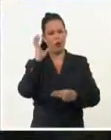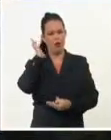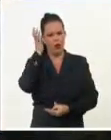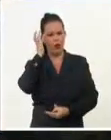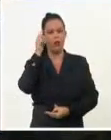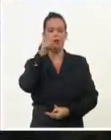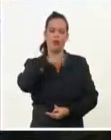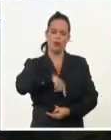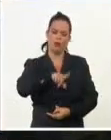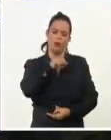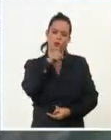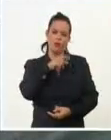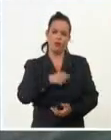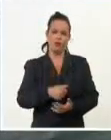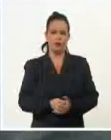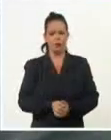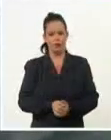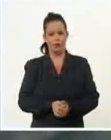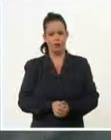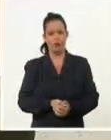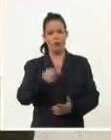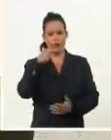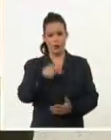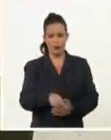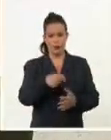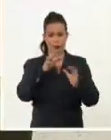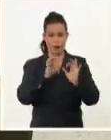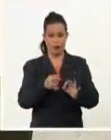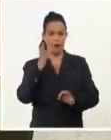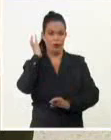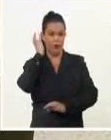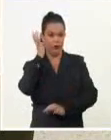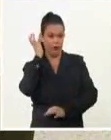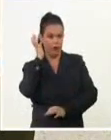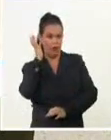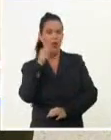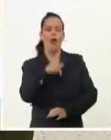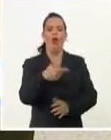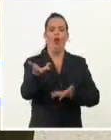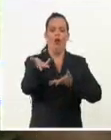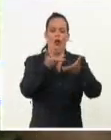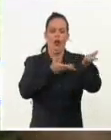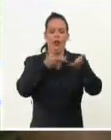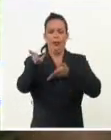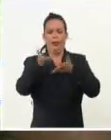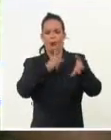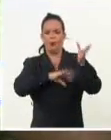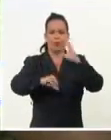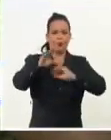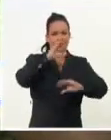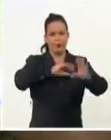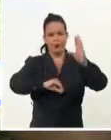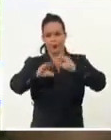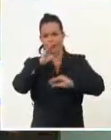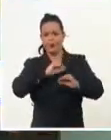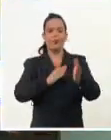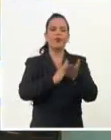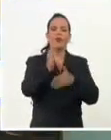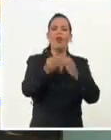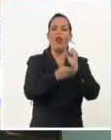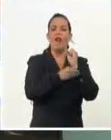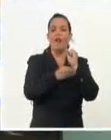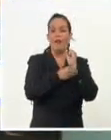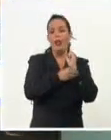Este escenario virtual se convirtió desde ya en un espacio de diálogo y confluencia para continuar fortaleciendo la